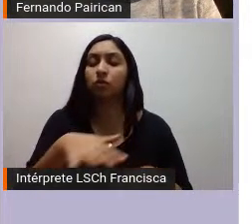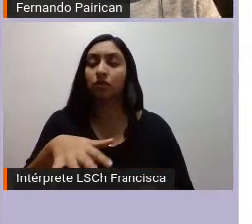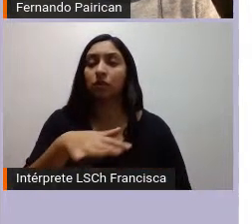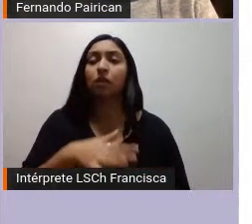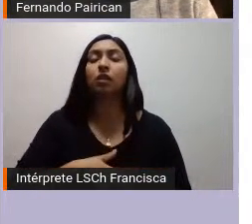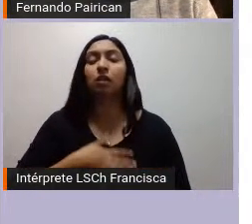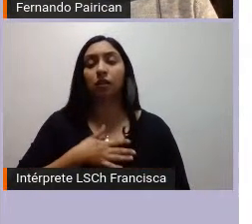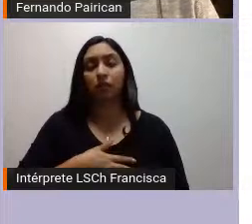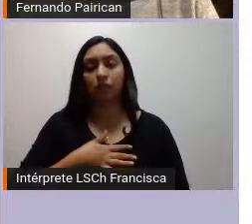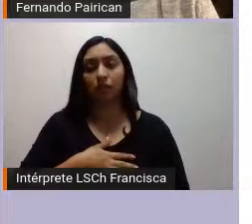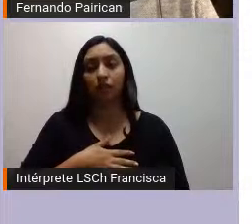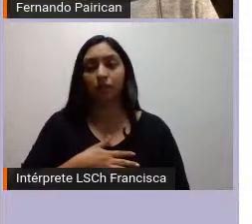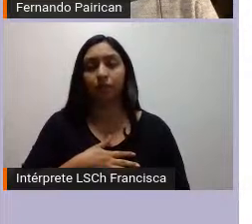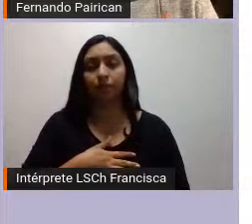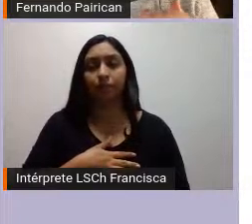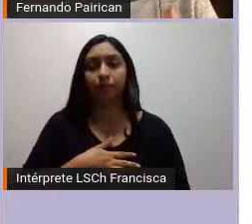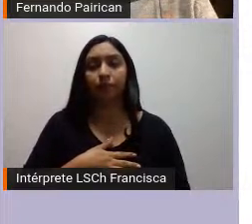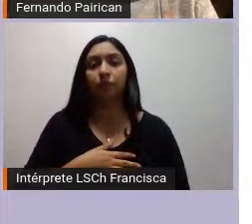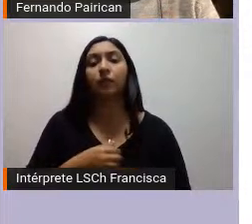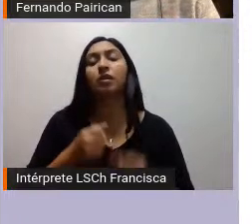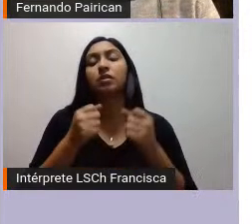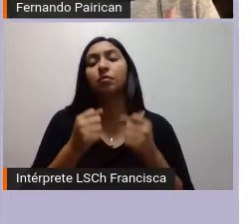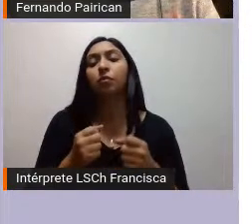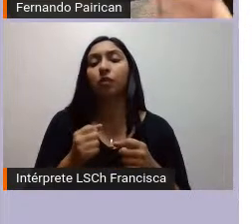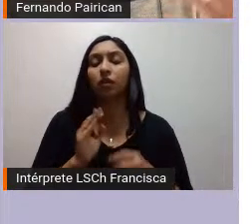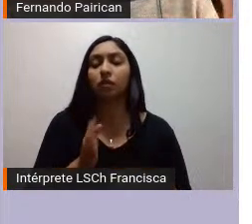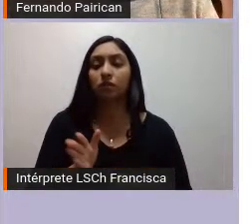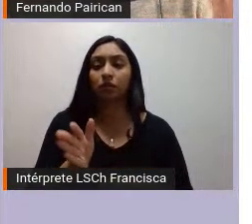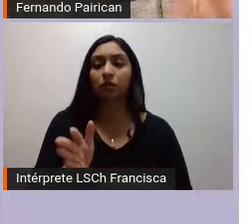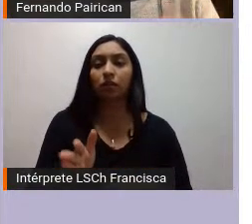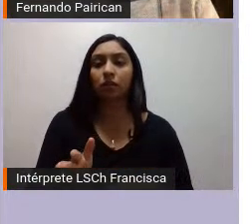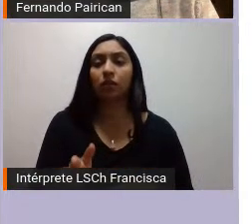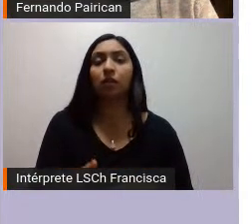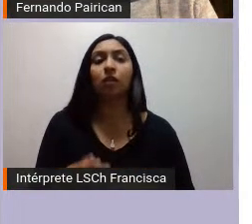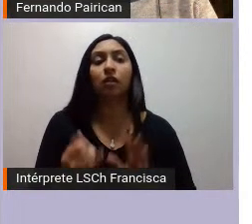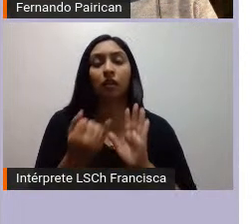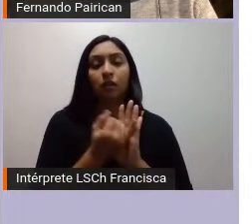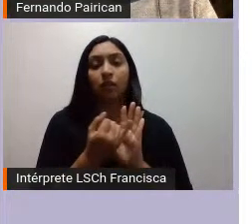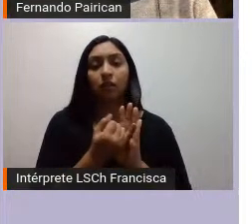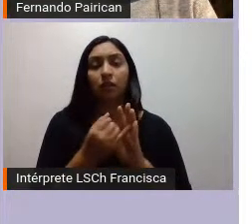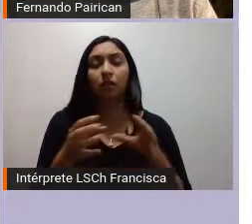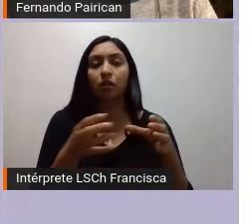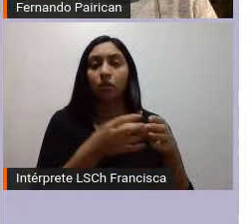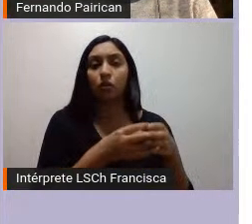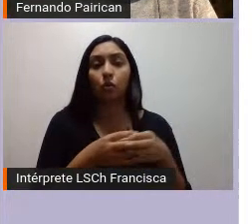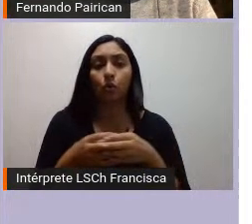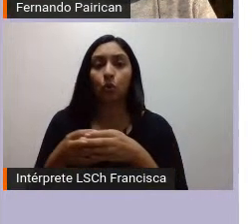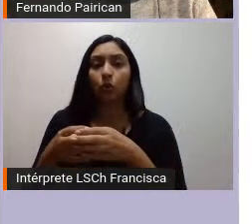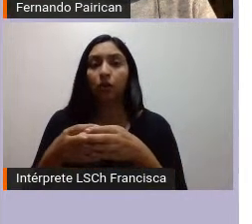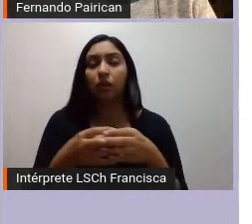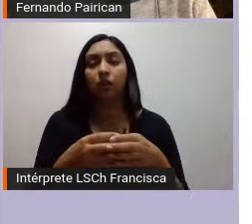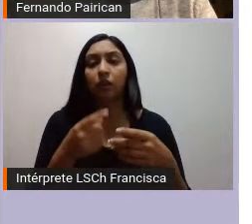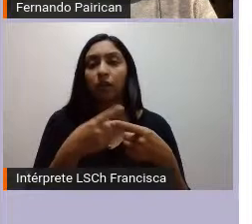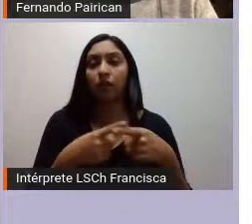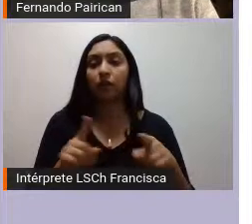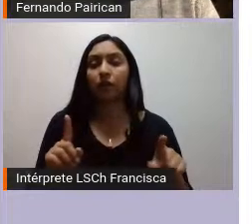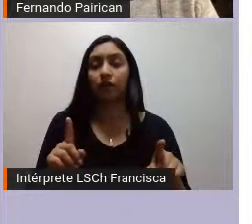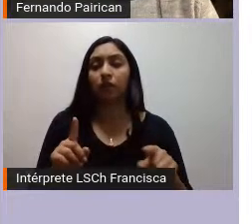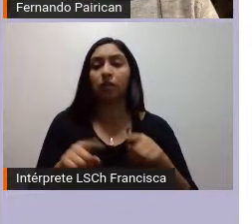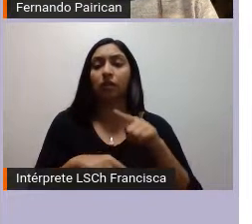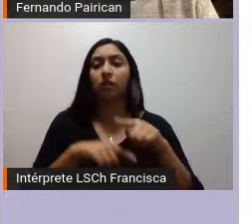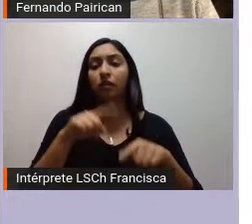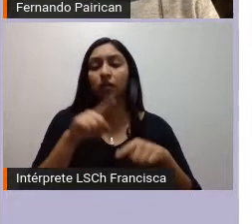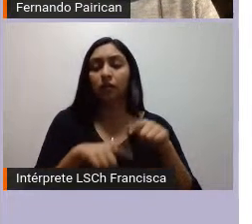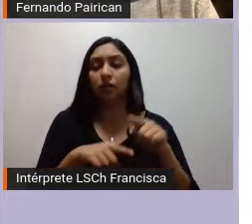base a estos pilares se podría dotar la sobrevivencia y permanencia de la identidad colectiva diferenciada con la recuperación territorial de los pueblos indígenas